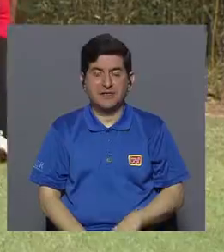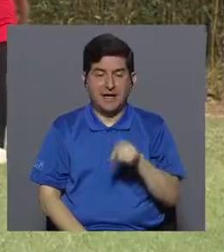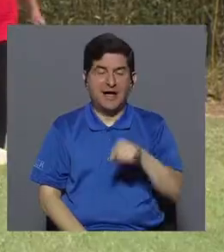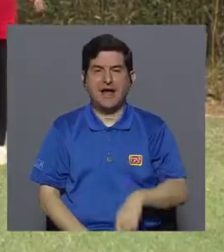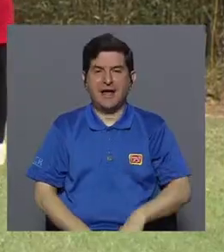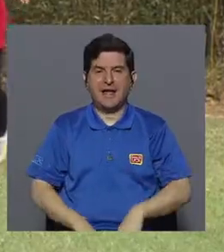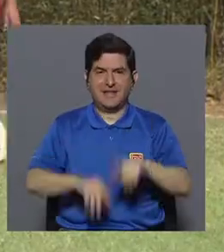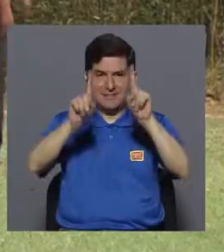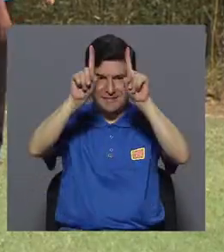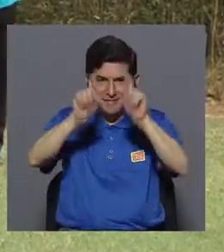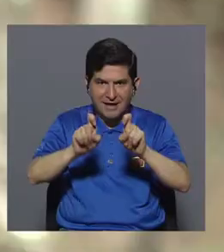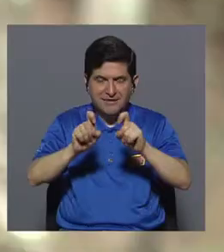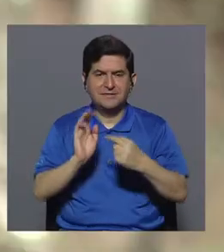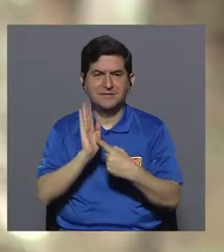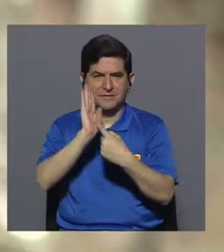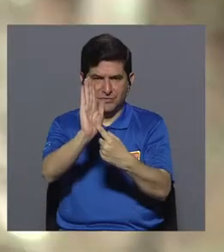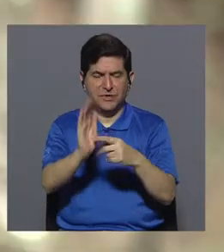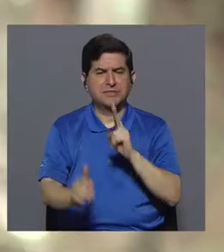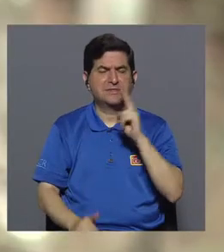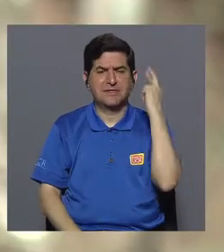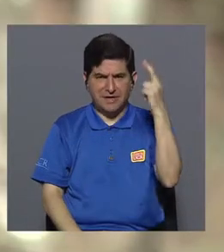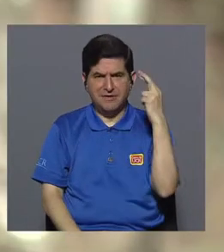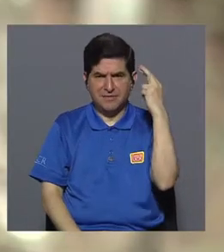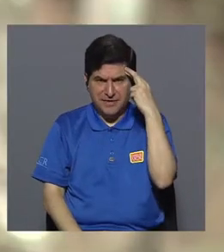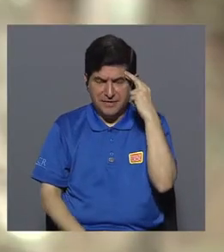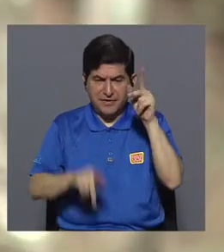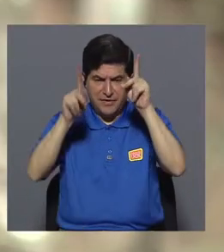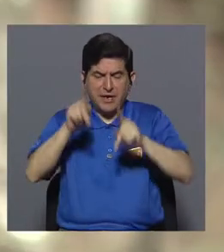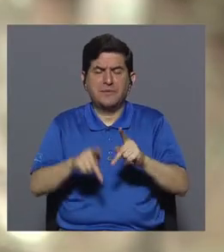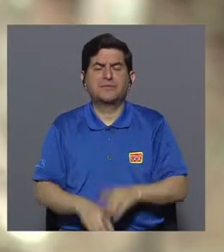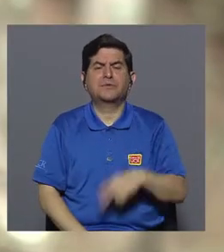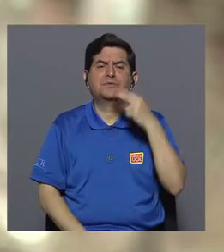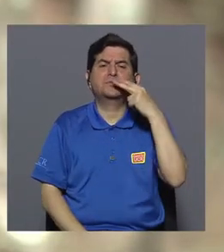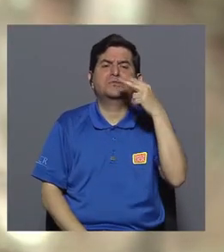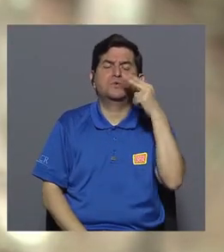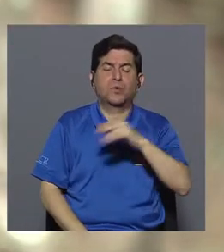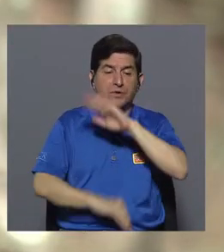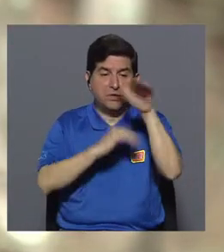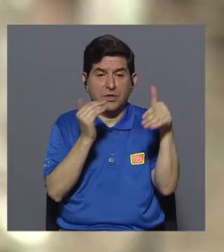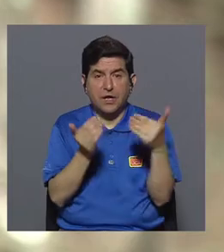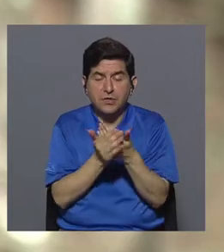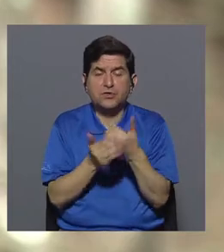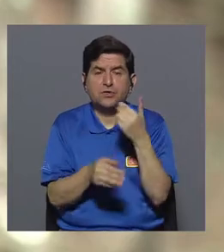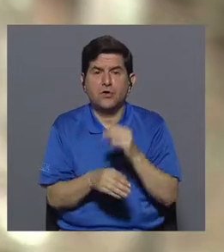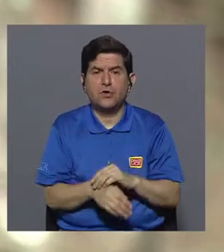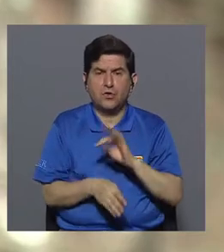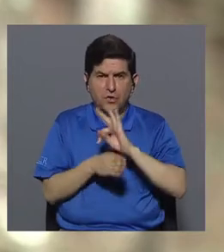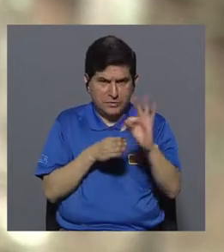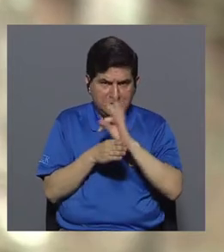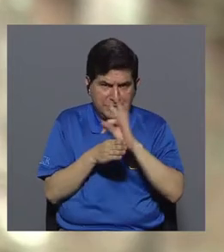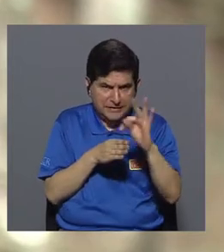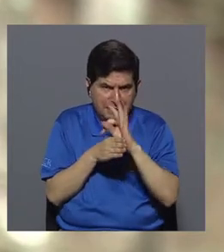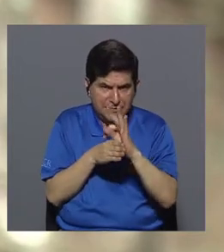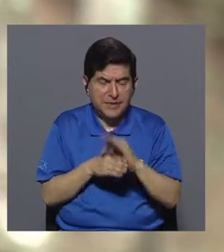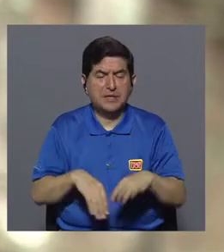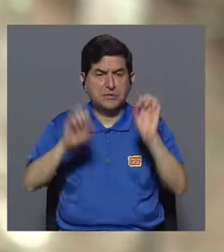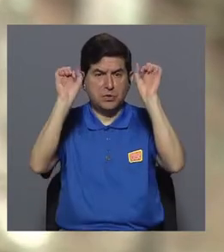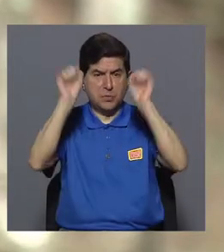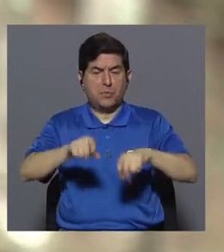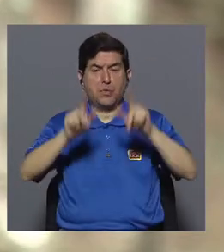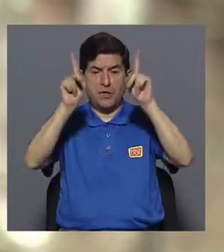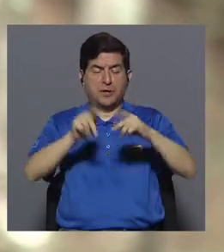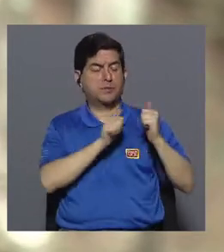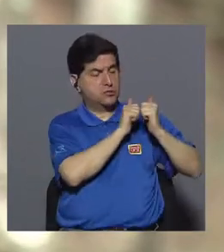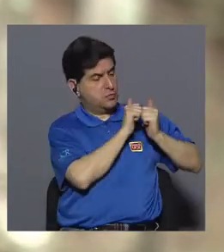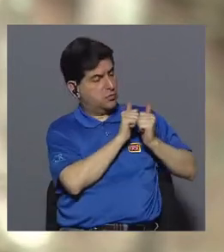aplica un test que nos arroja la verdadera razón por la que ellos fuman, toda la parte del tratamiento con el que ellos